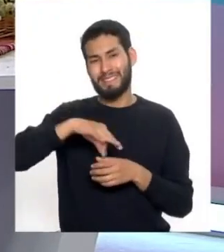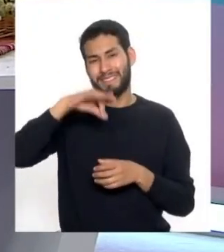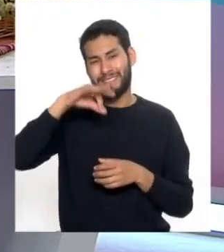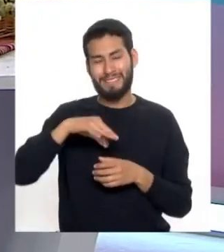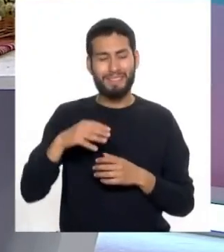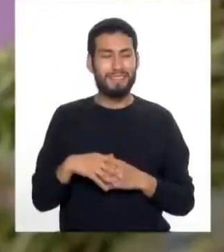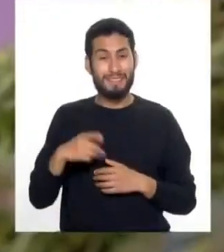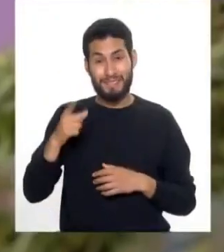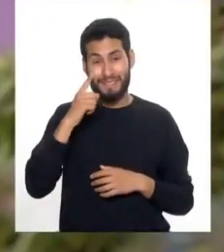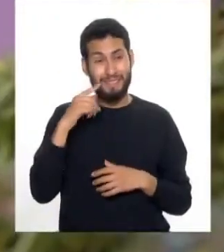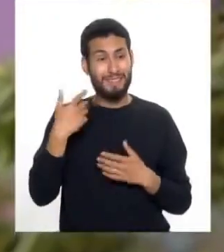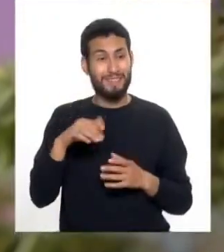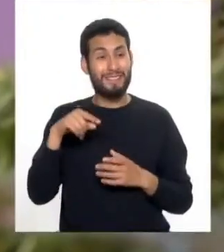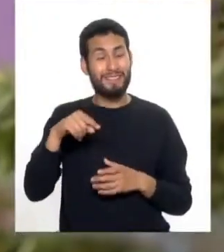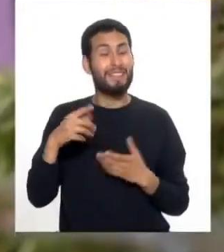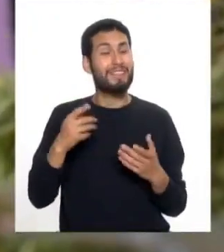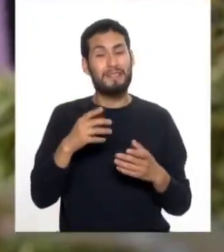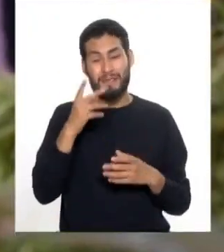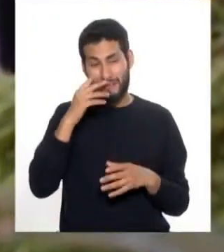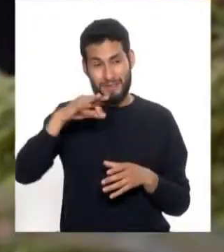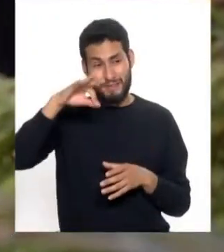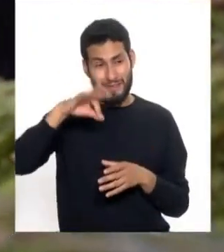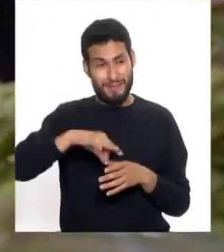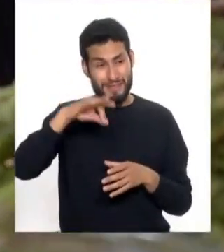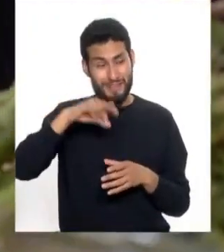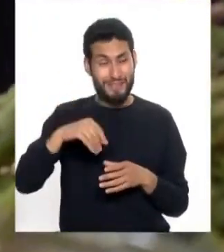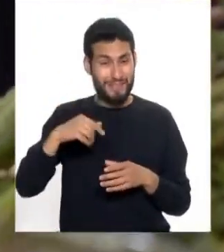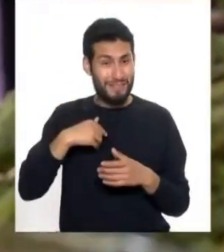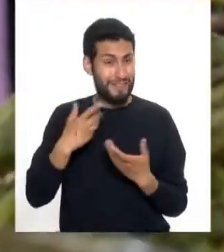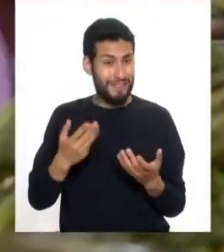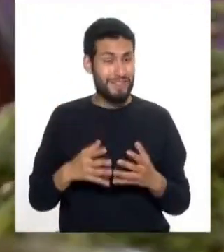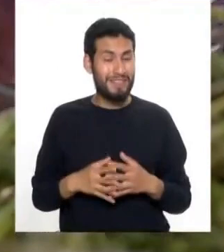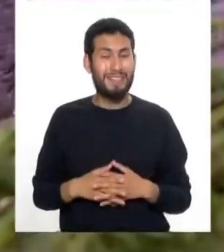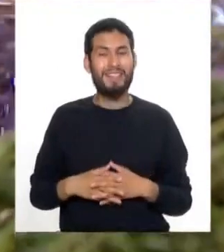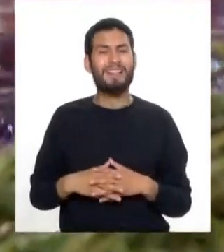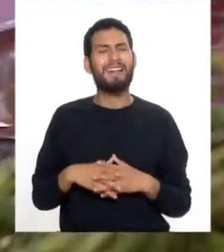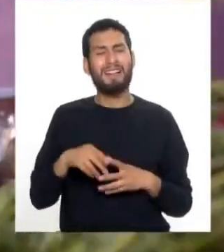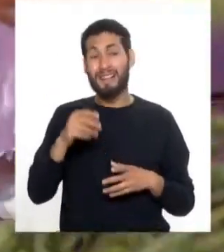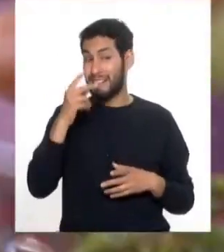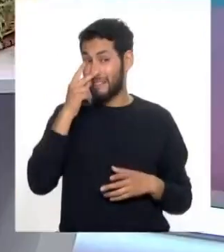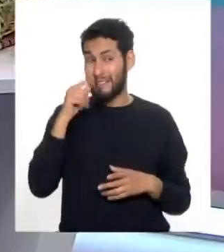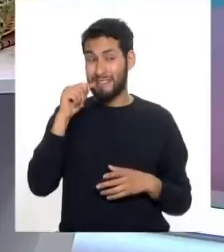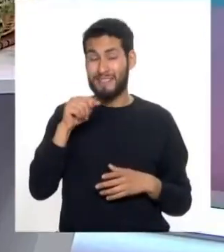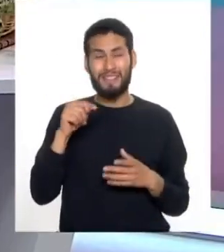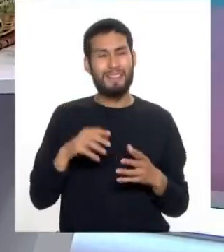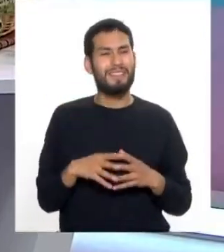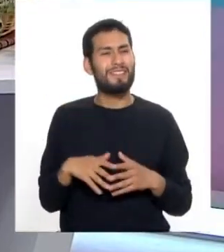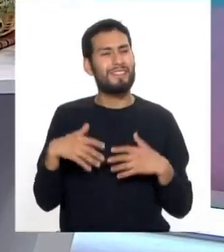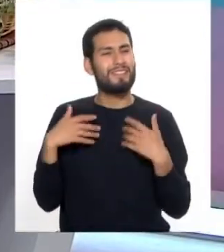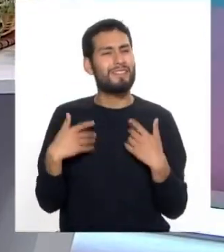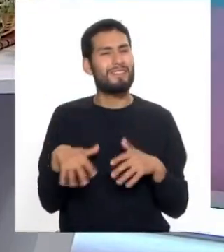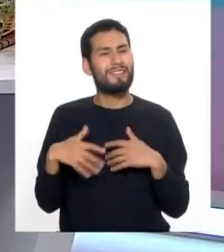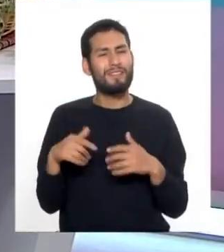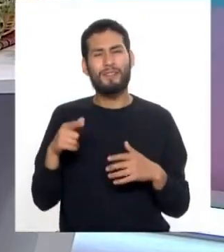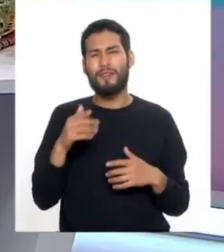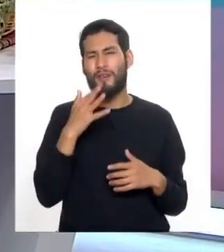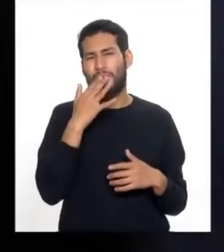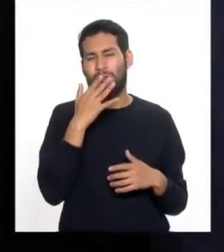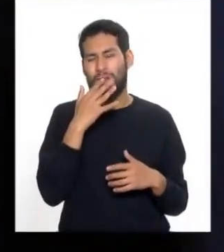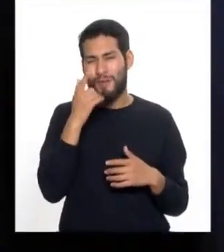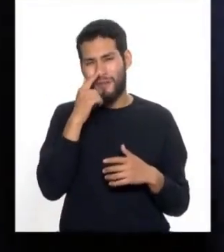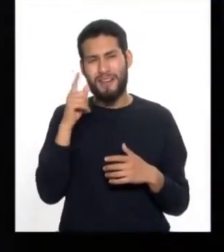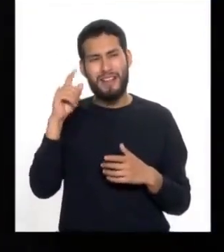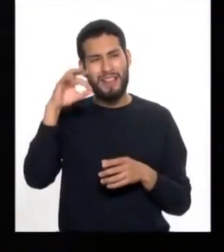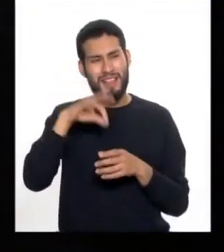Aquí tenemos ya una pequeña infusión. A ver, la estoy preparando y usted puede ver aquí este maravilloso color del té.